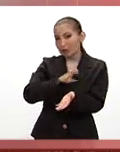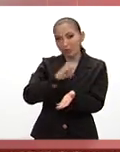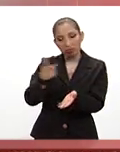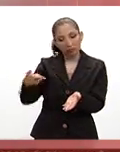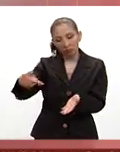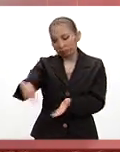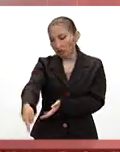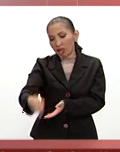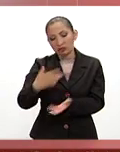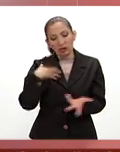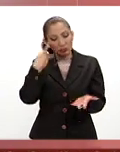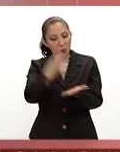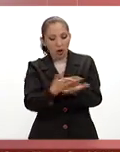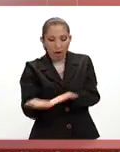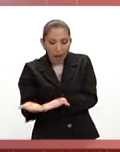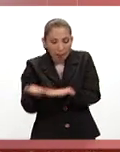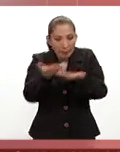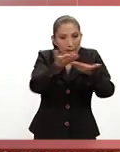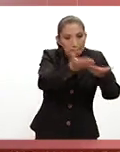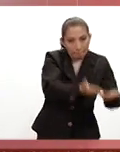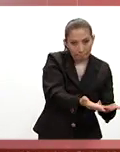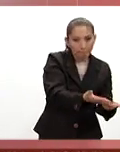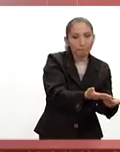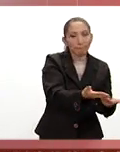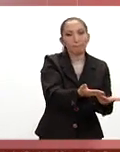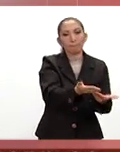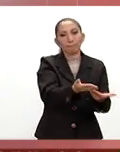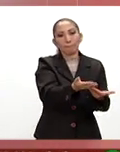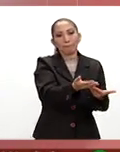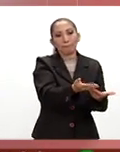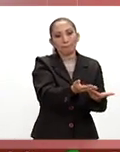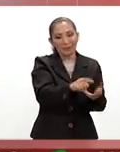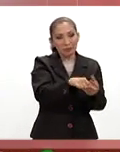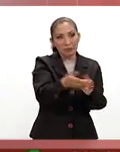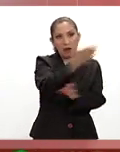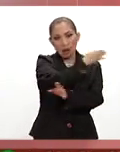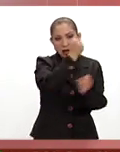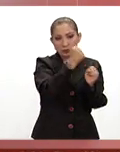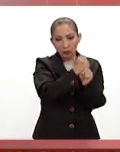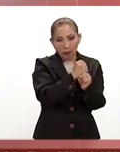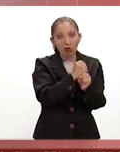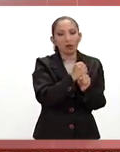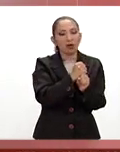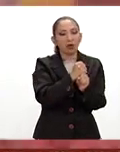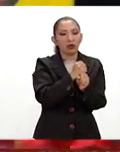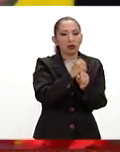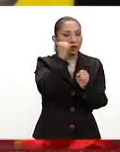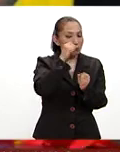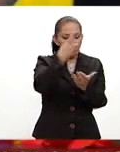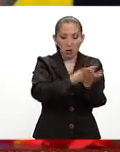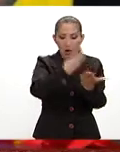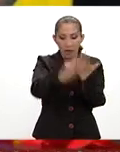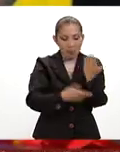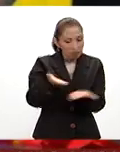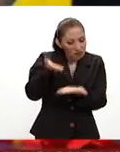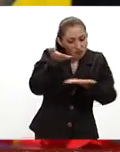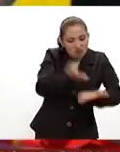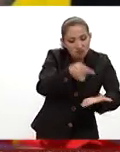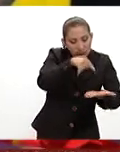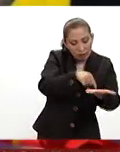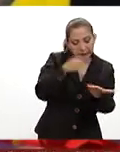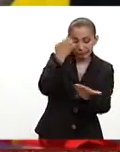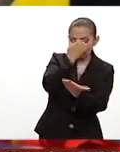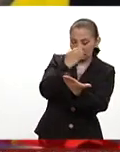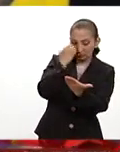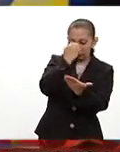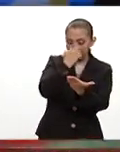ellos presentaron un programa a principio de año, de cada uno de los años, se presentaron un programa, y ese programa